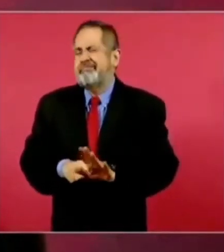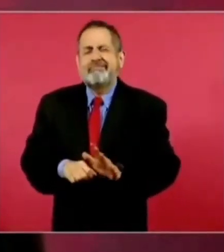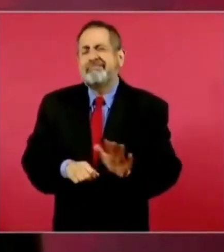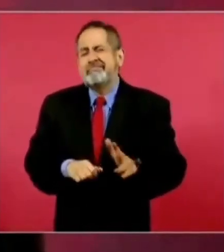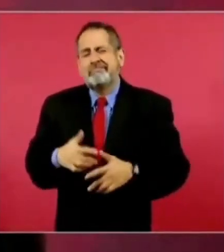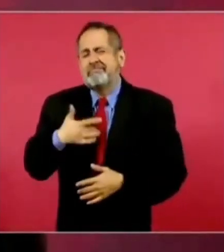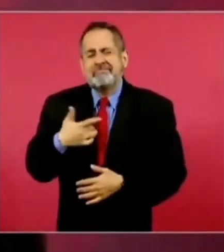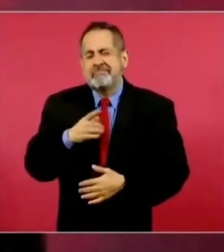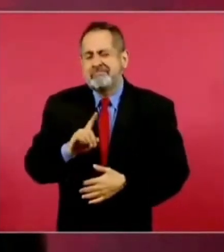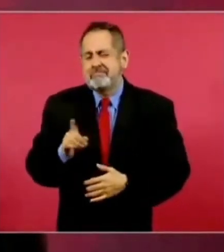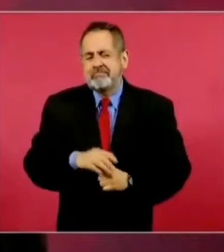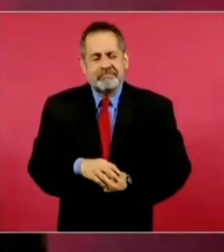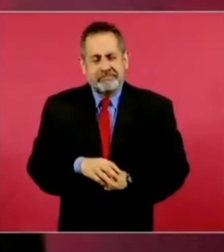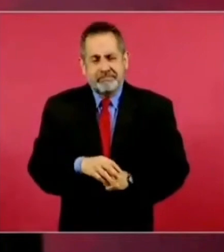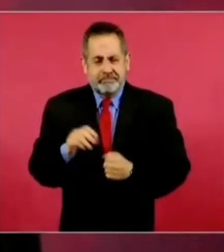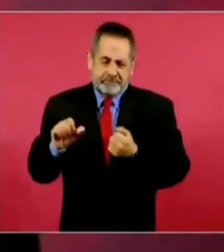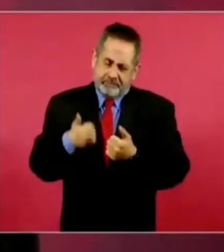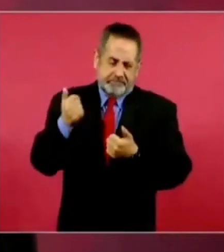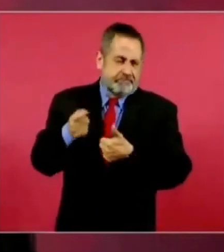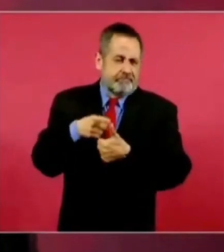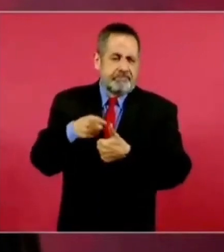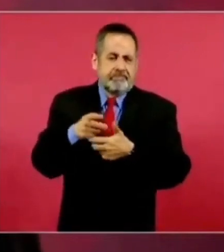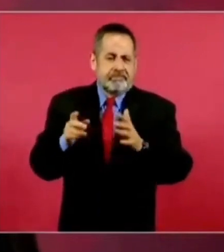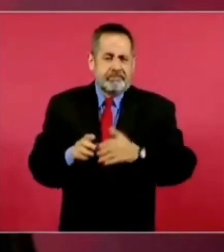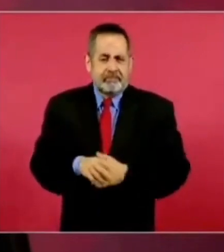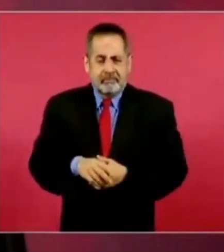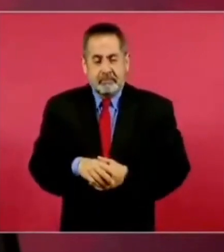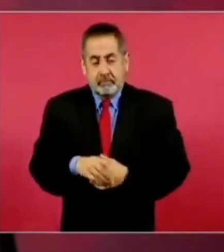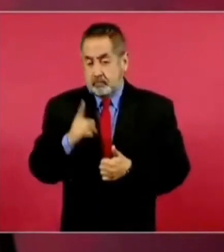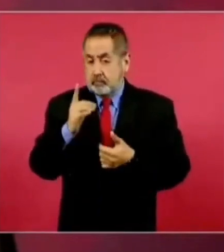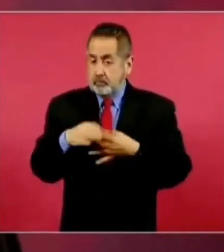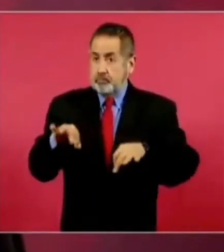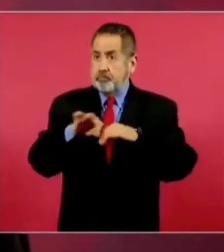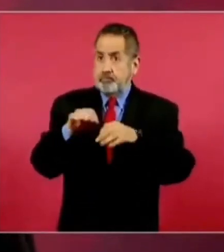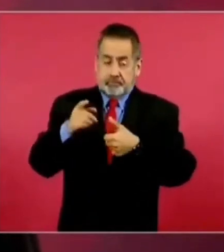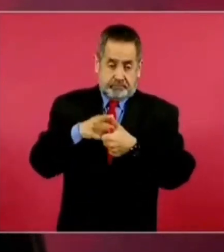Otro elemento yo creo que es muy importante